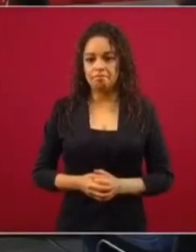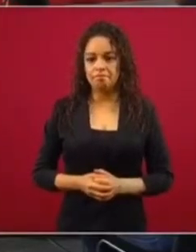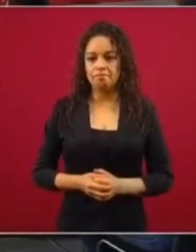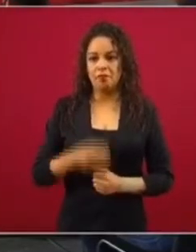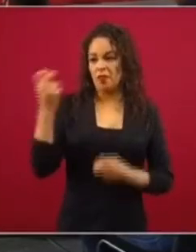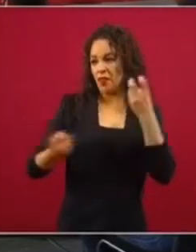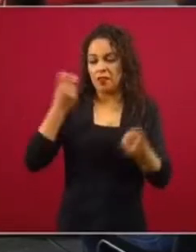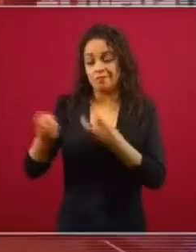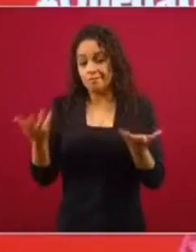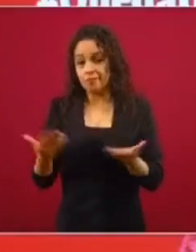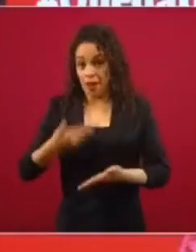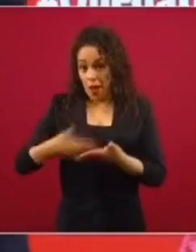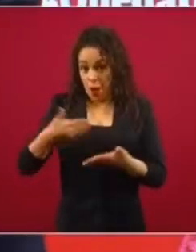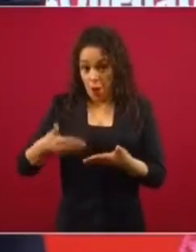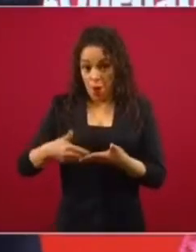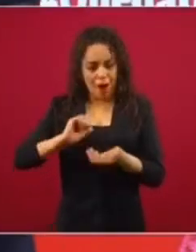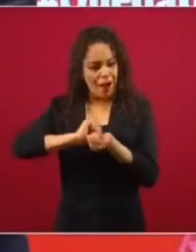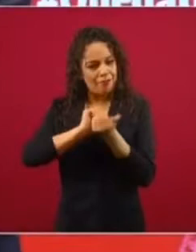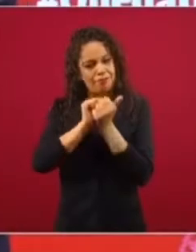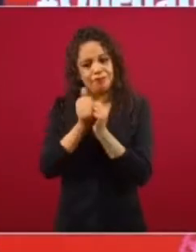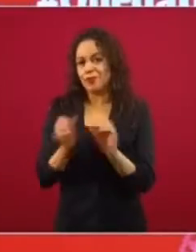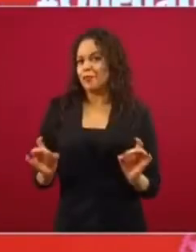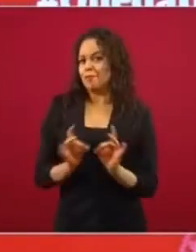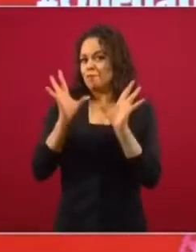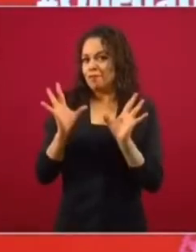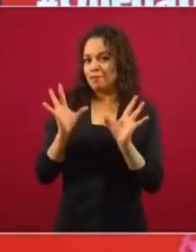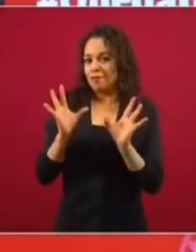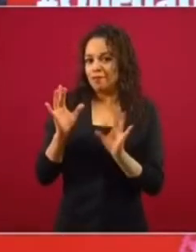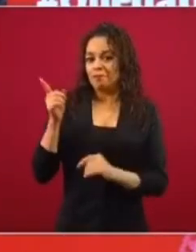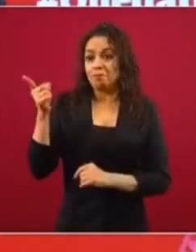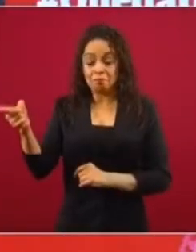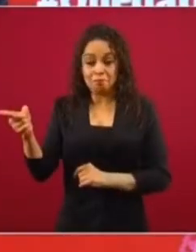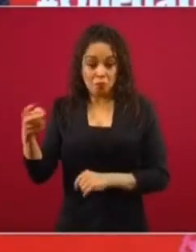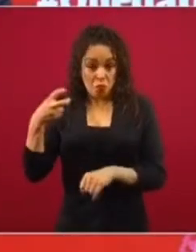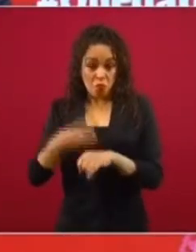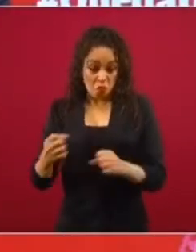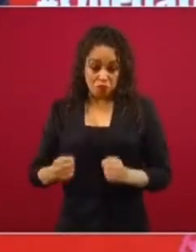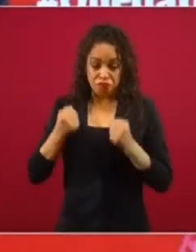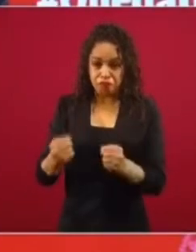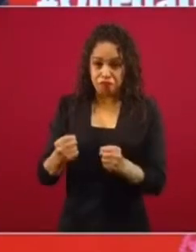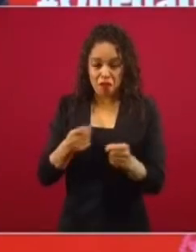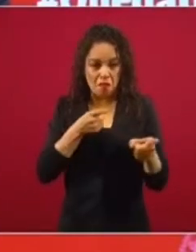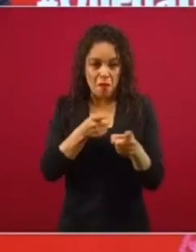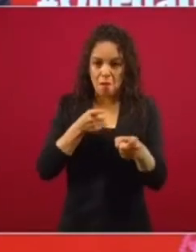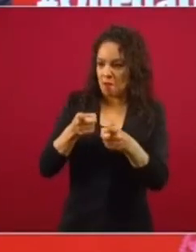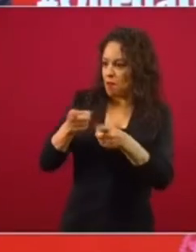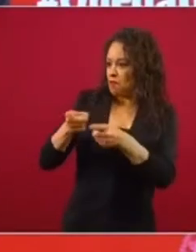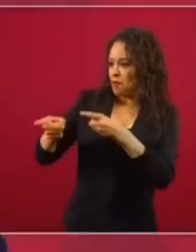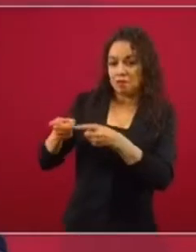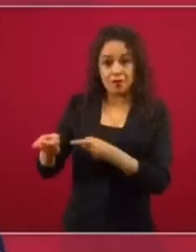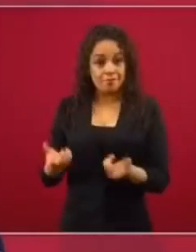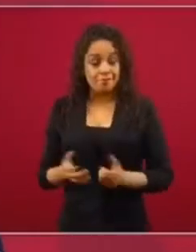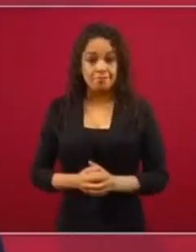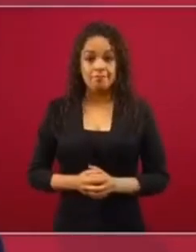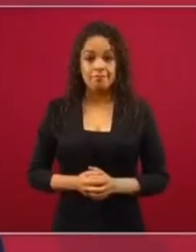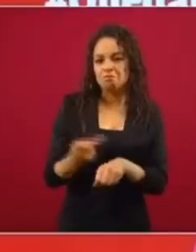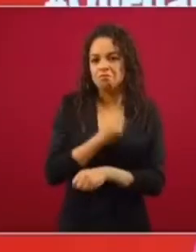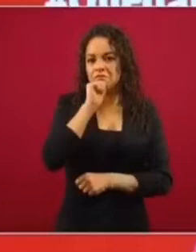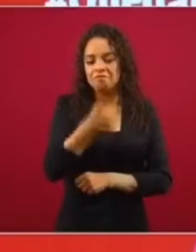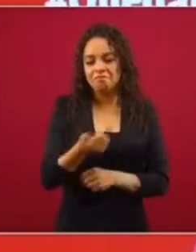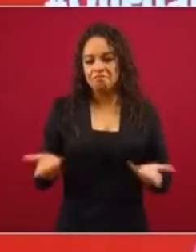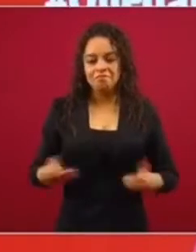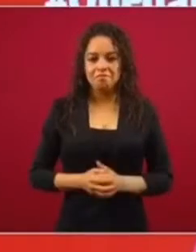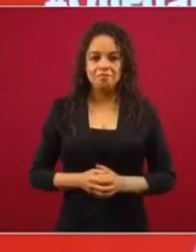mañana en críticos severos de nuestro gobierno.